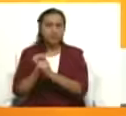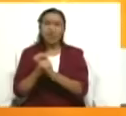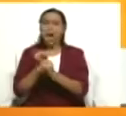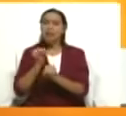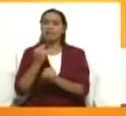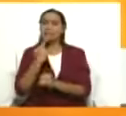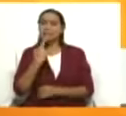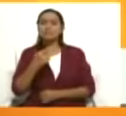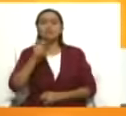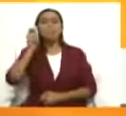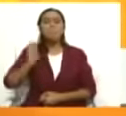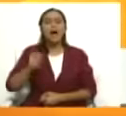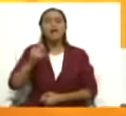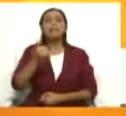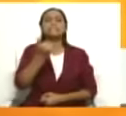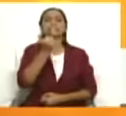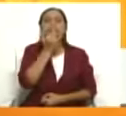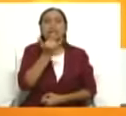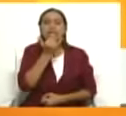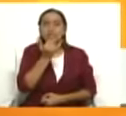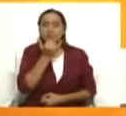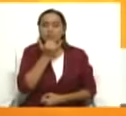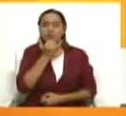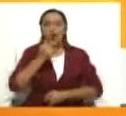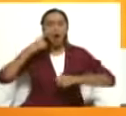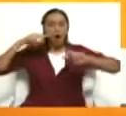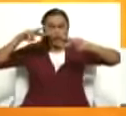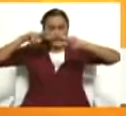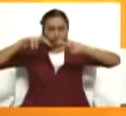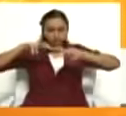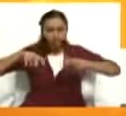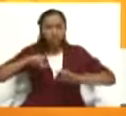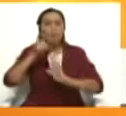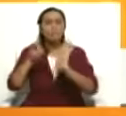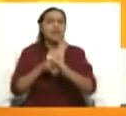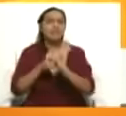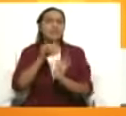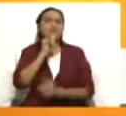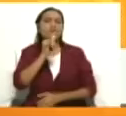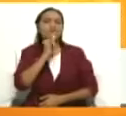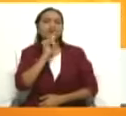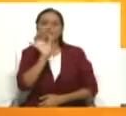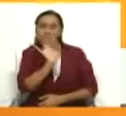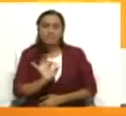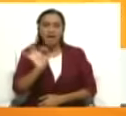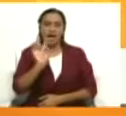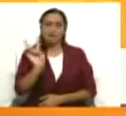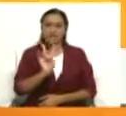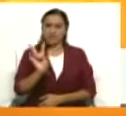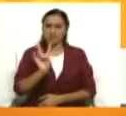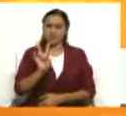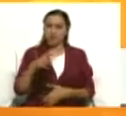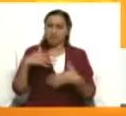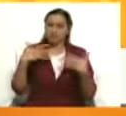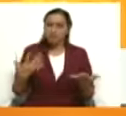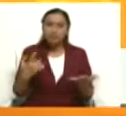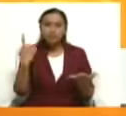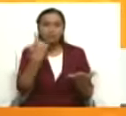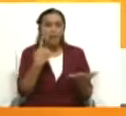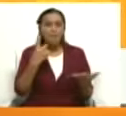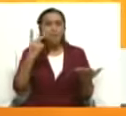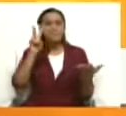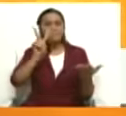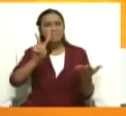equivocó al no analizar toda la información de Venezuela. Apenas un 20% fue tomada en consideración y fue